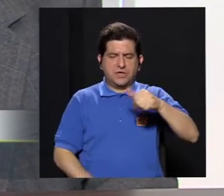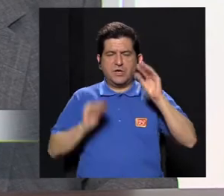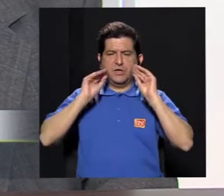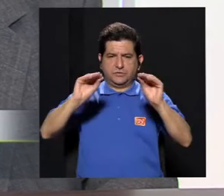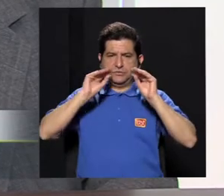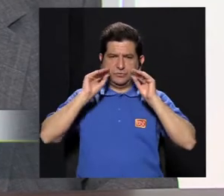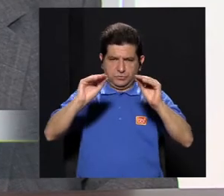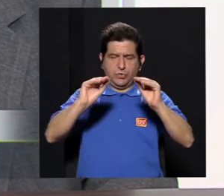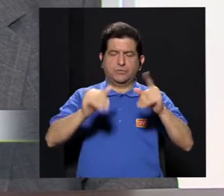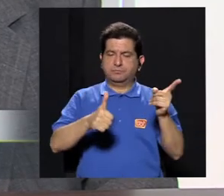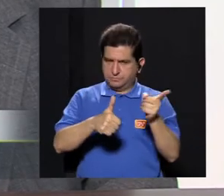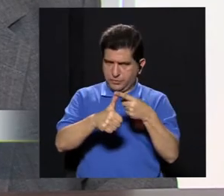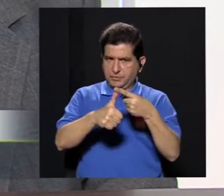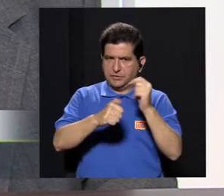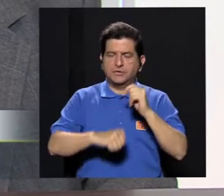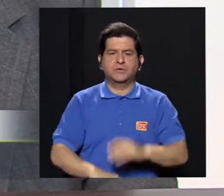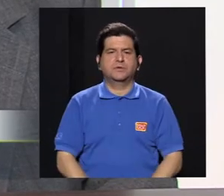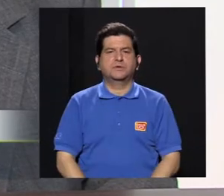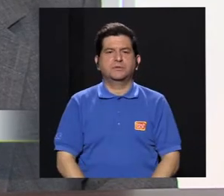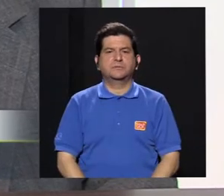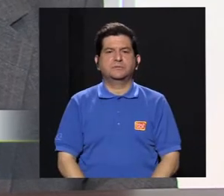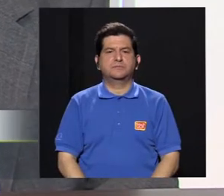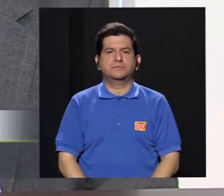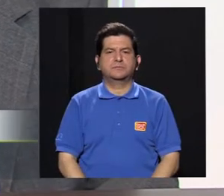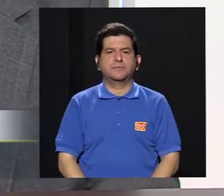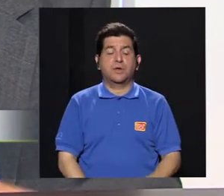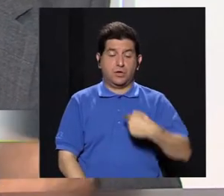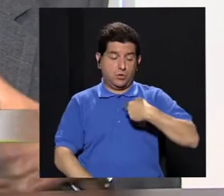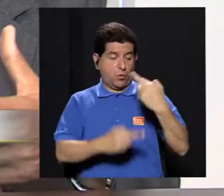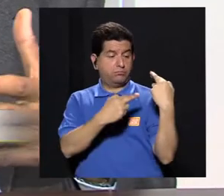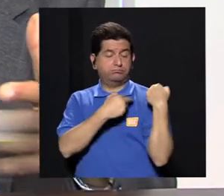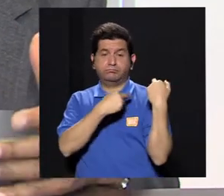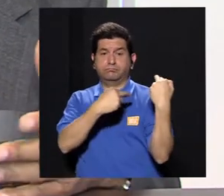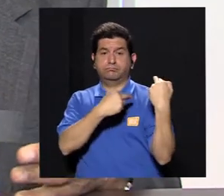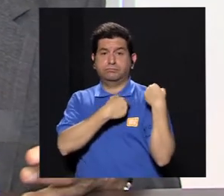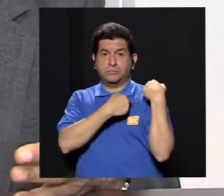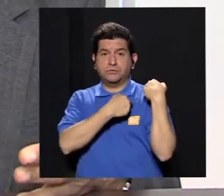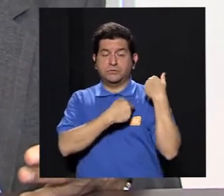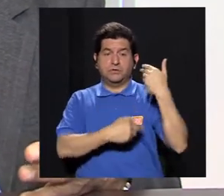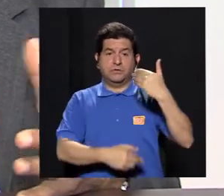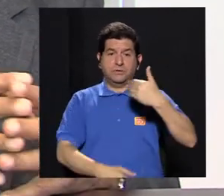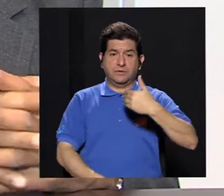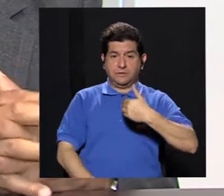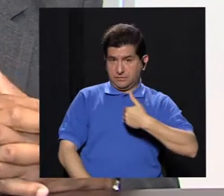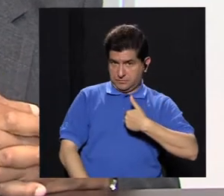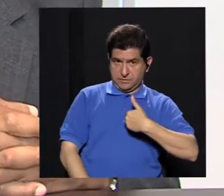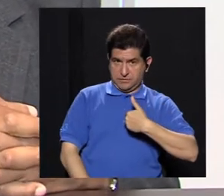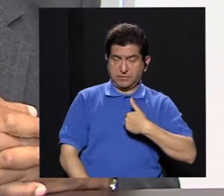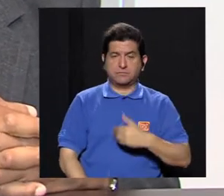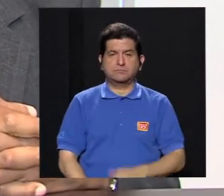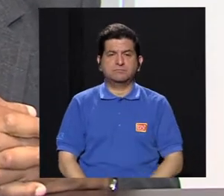primeramente, me llegó la responsabilidad de